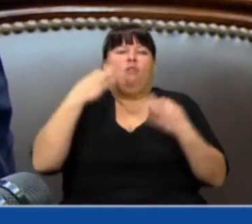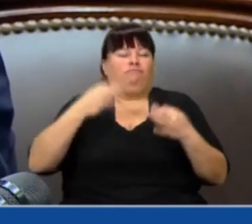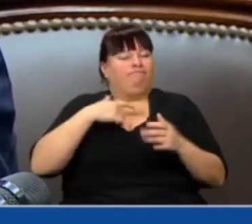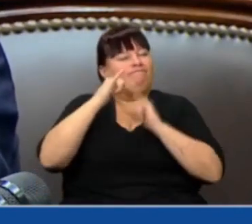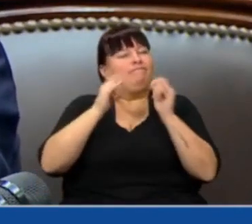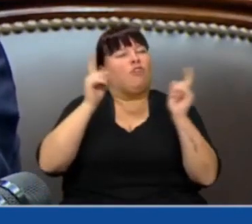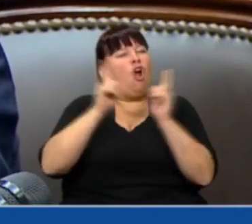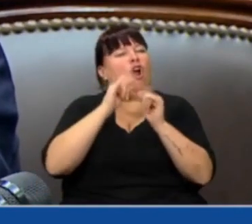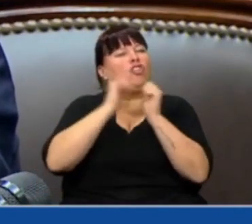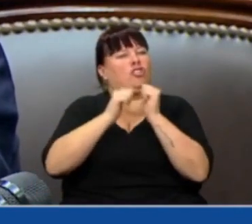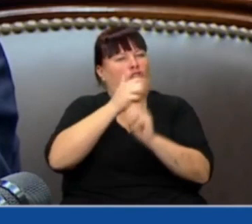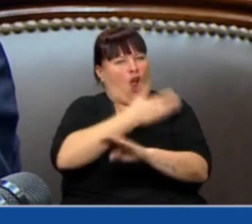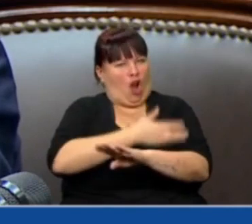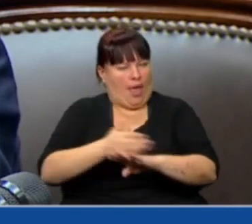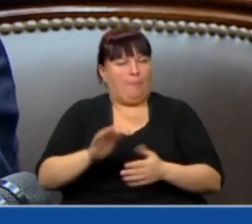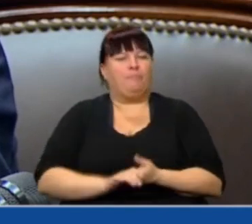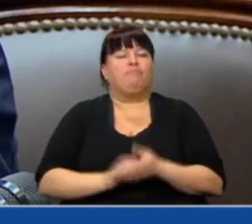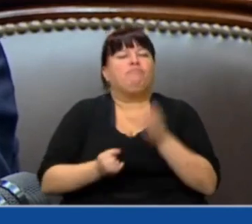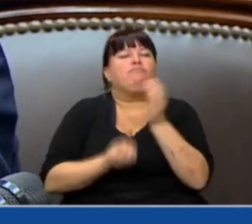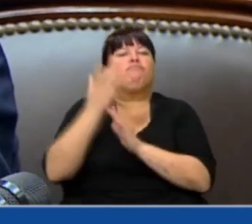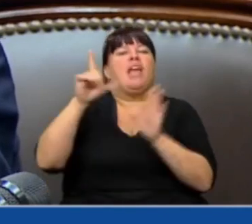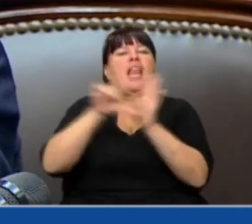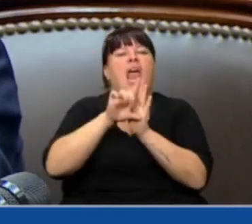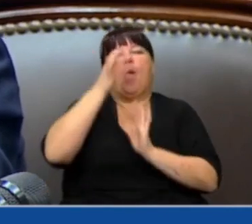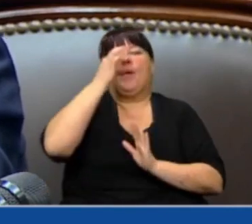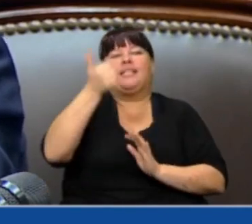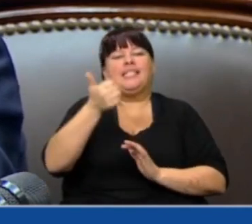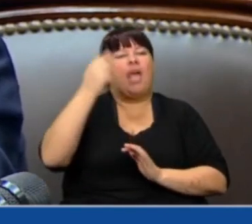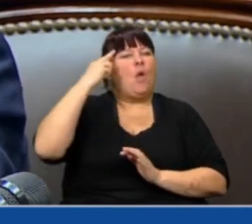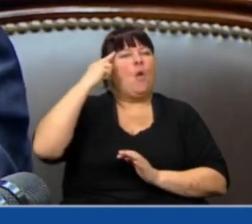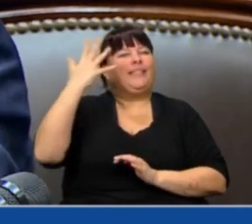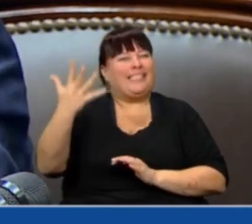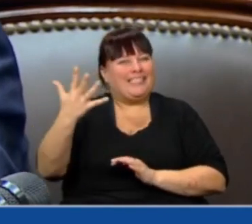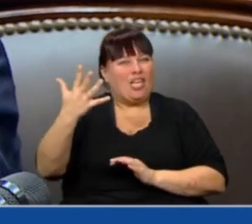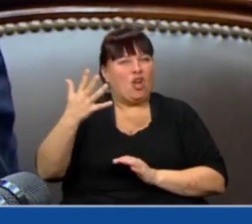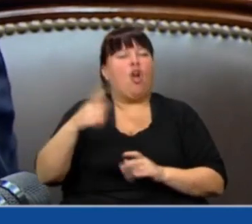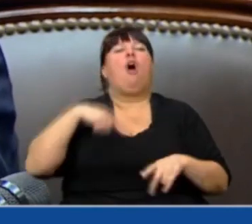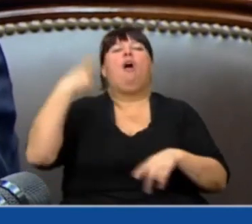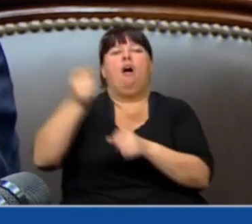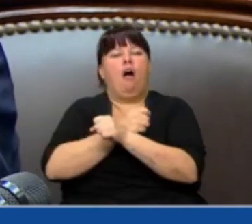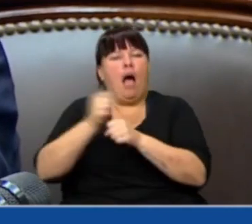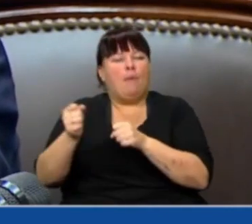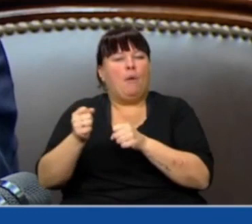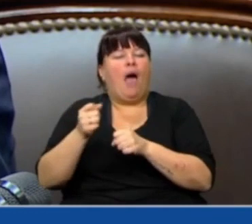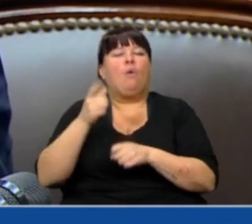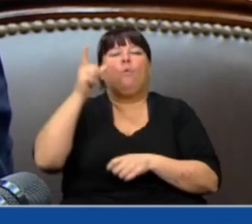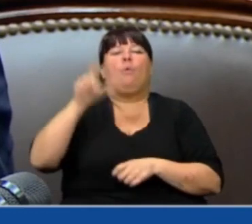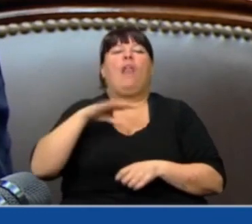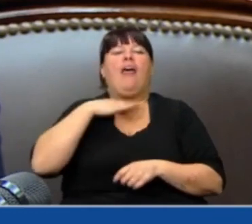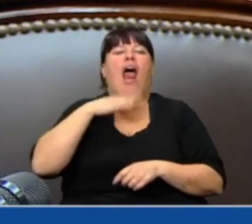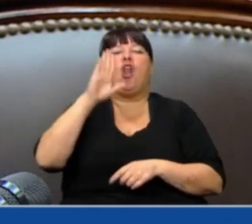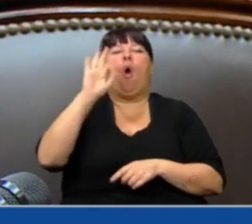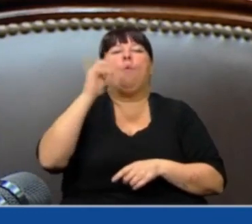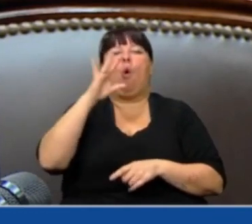brevemente su historia. Nació por ley 26.995 promulgado por el delincuente llamado